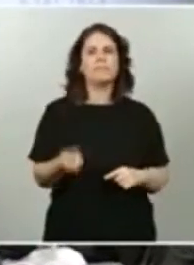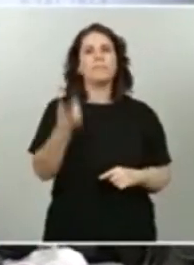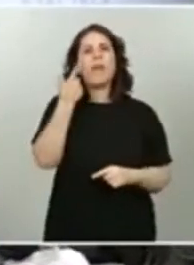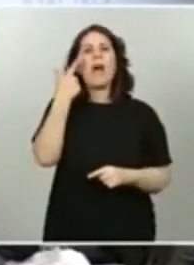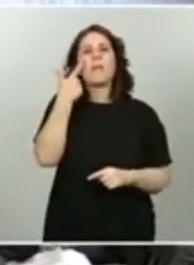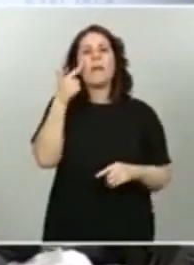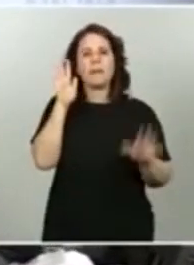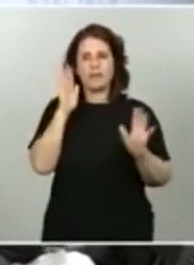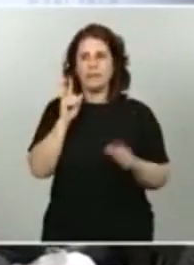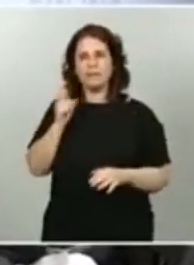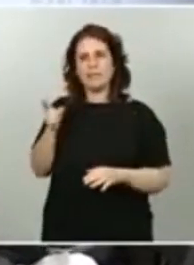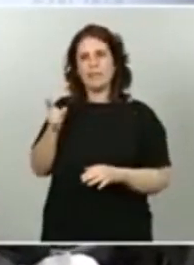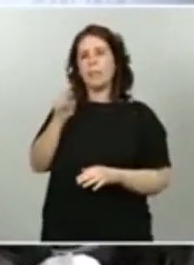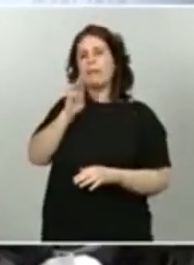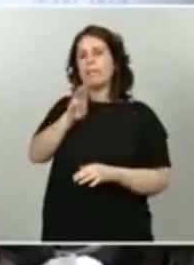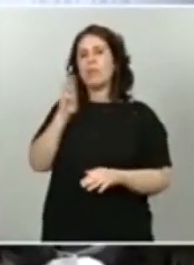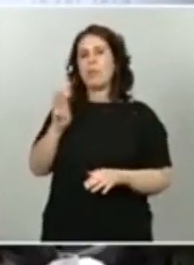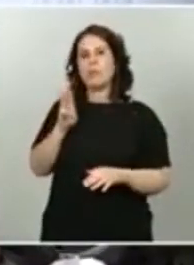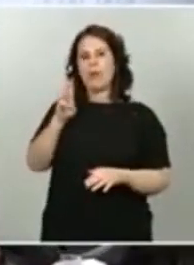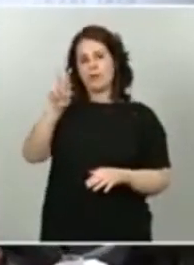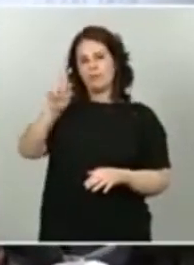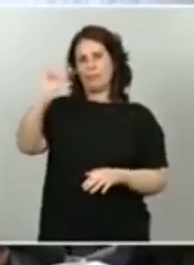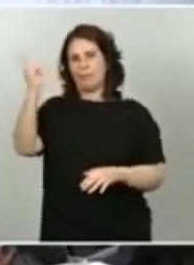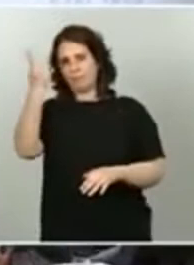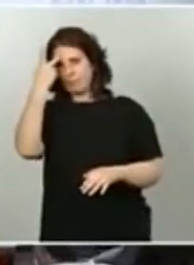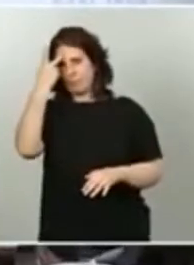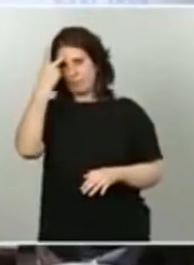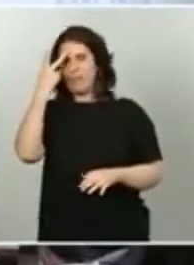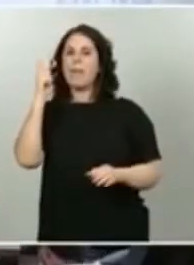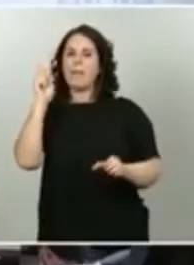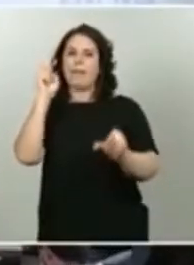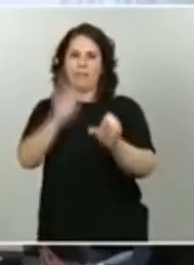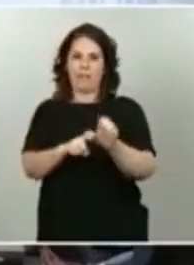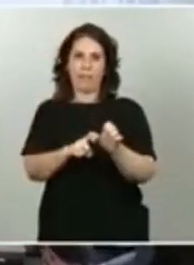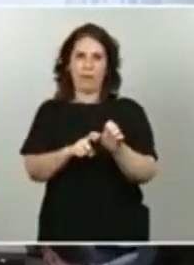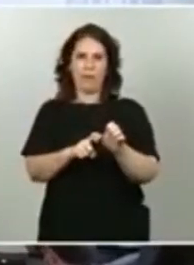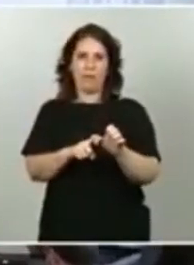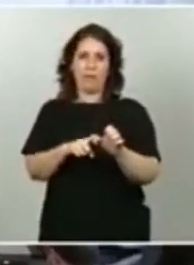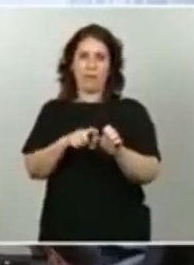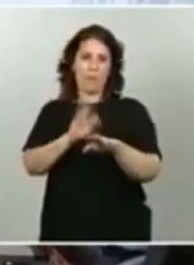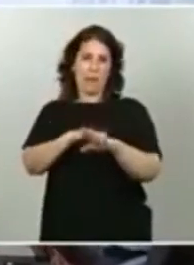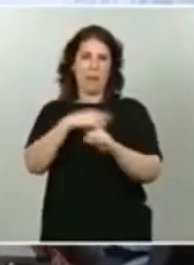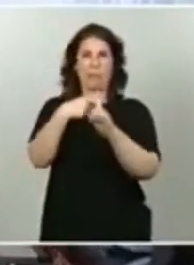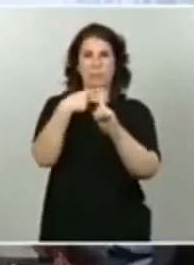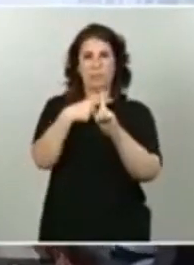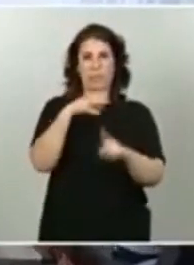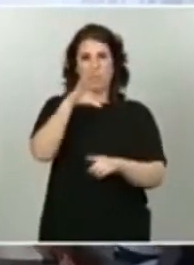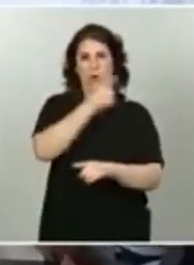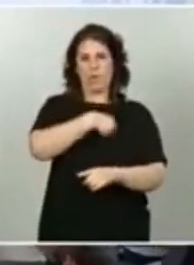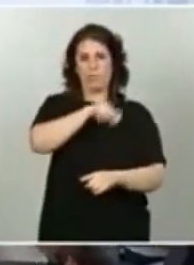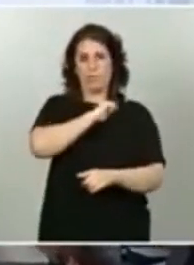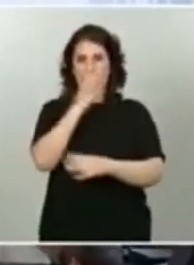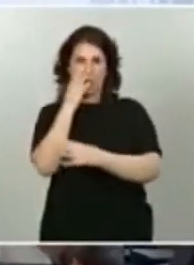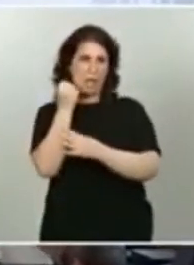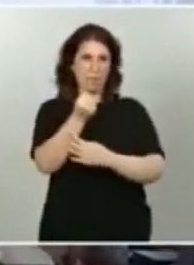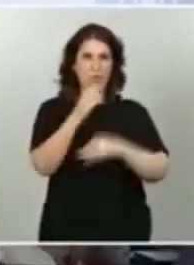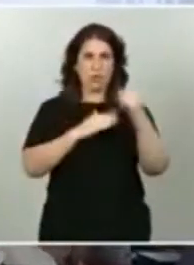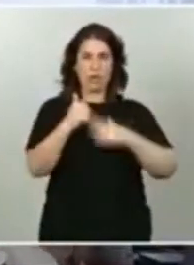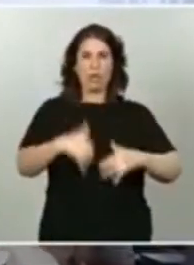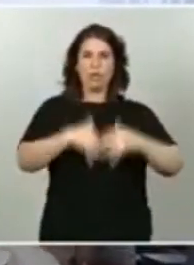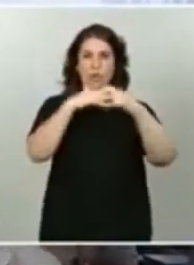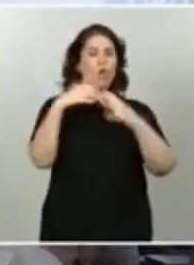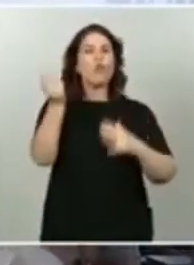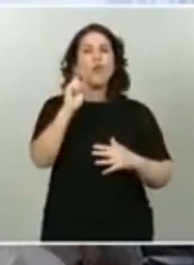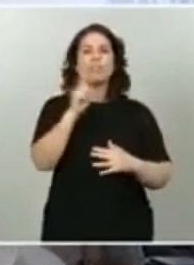por parte del Partido Popular en beneficio de los intereses del país. Apoyar la reconstrucción no es apoyar a este Gobierno,